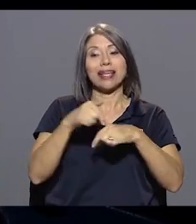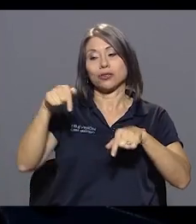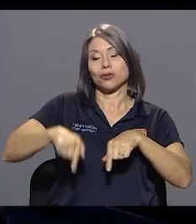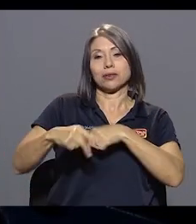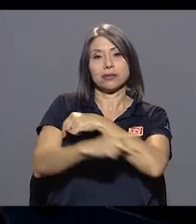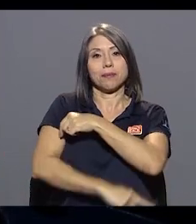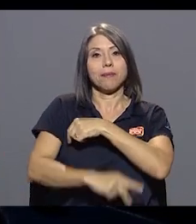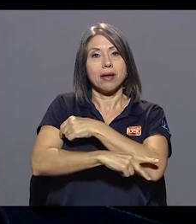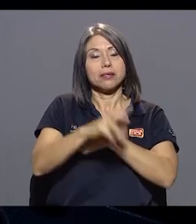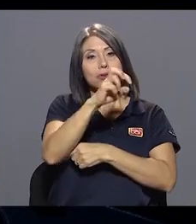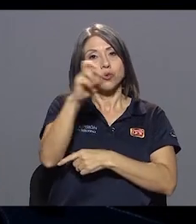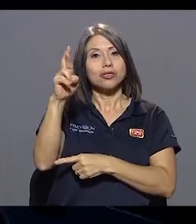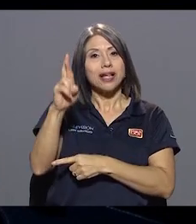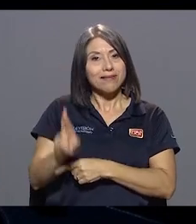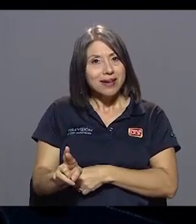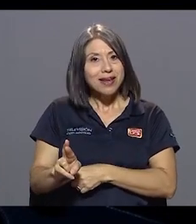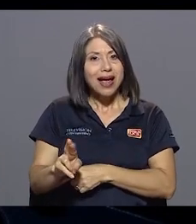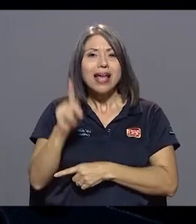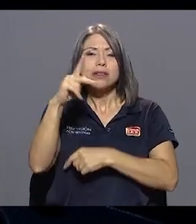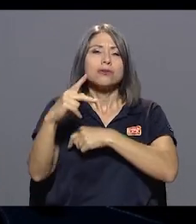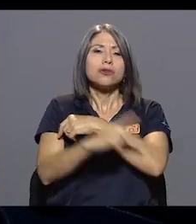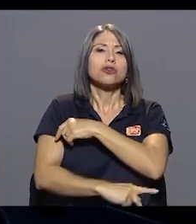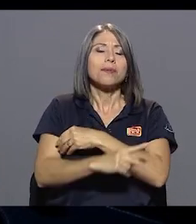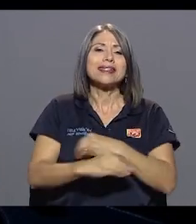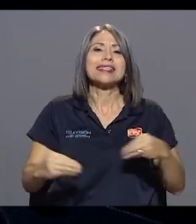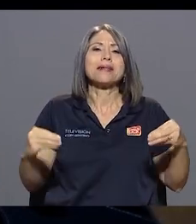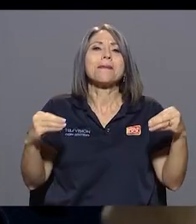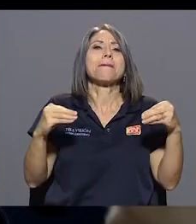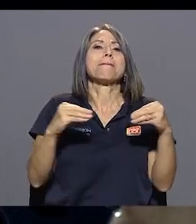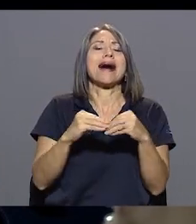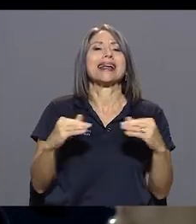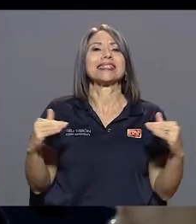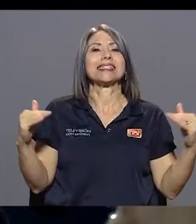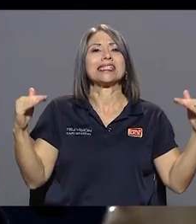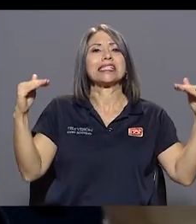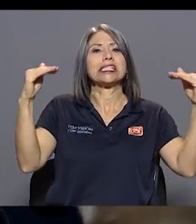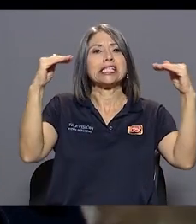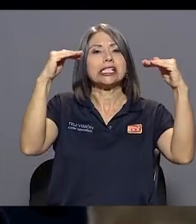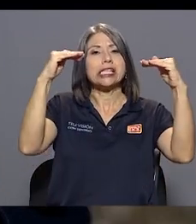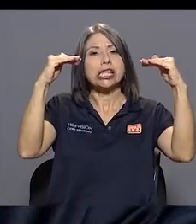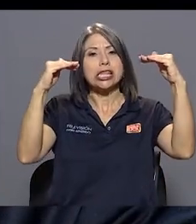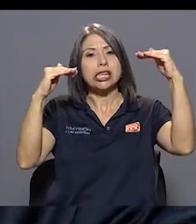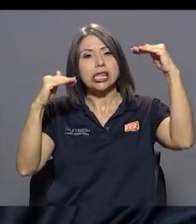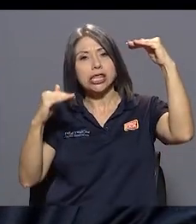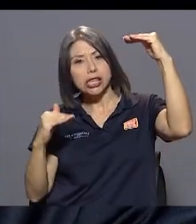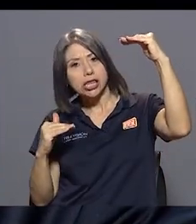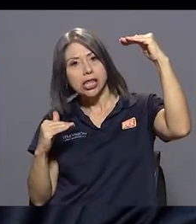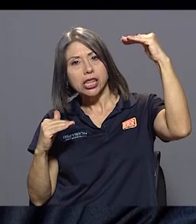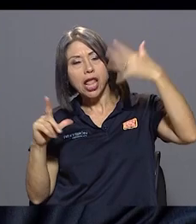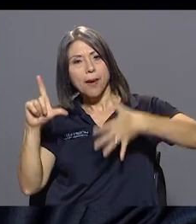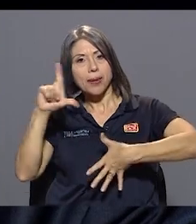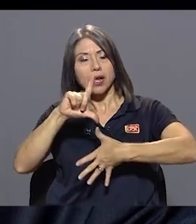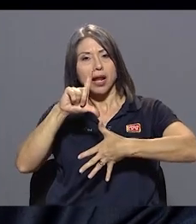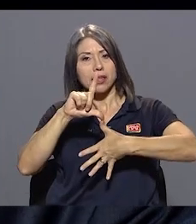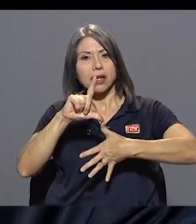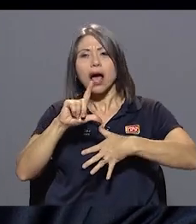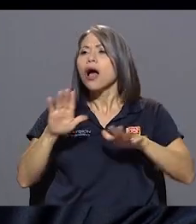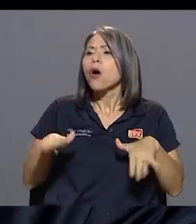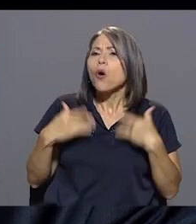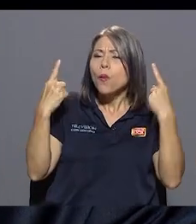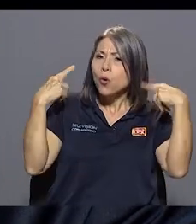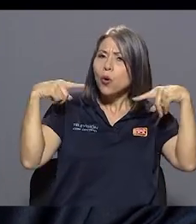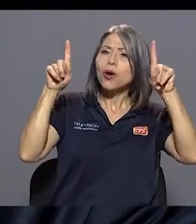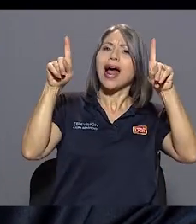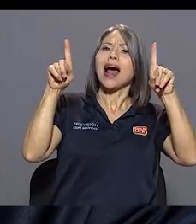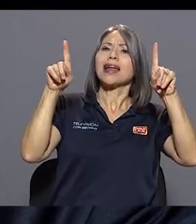Rica, se haya vuelto uno de los países más inequitativos de América Latina. ¿Cómo lograr, don César, que esa percepción que tiene